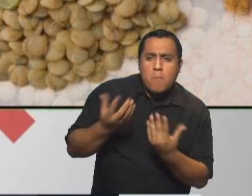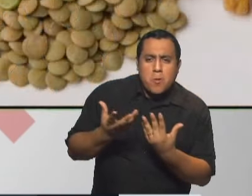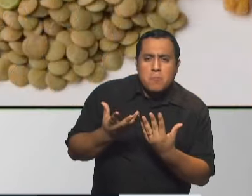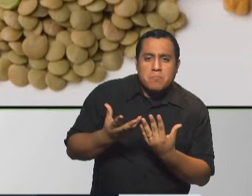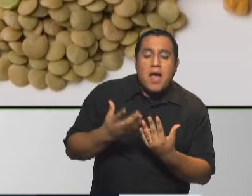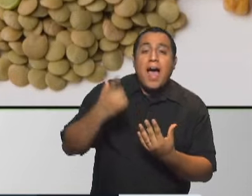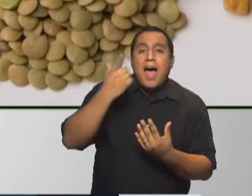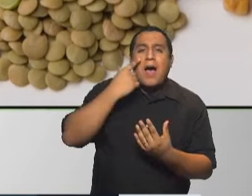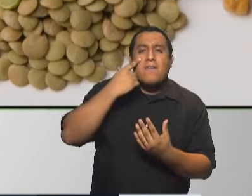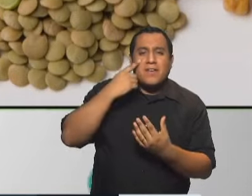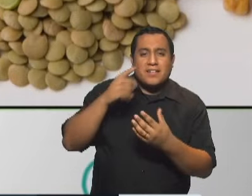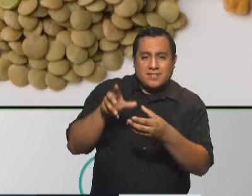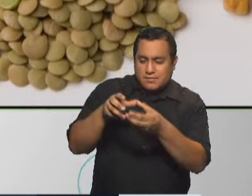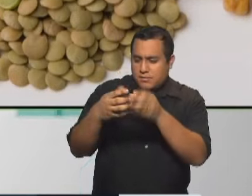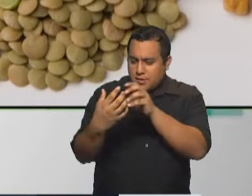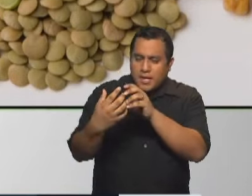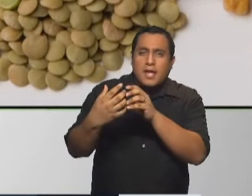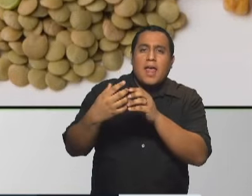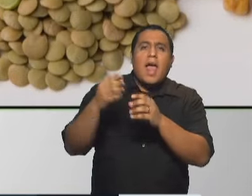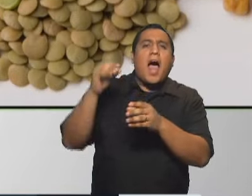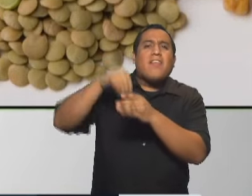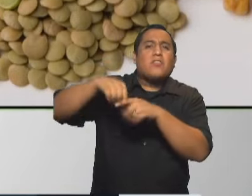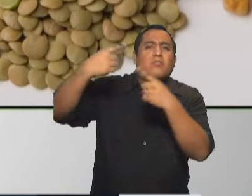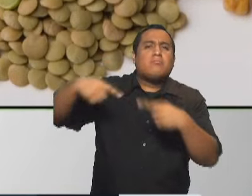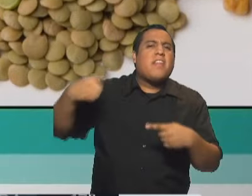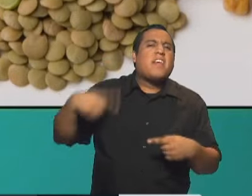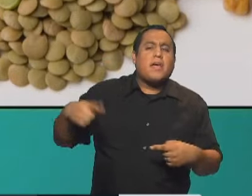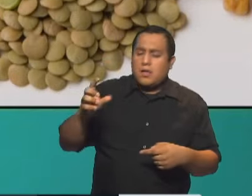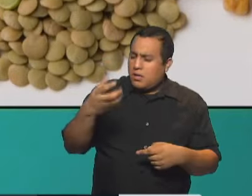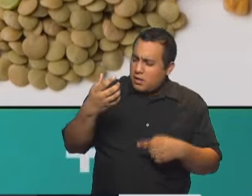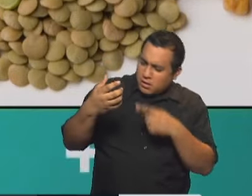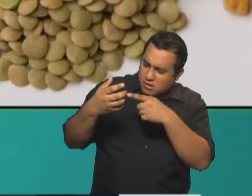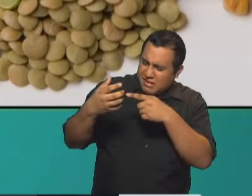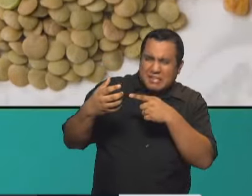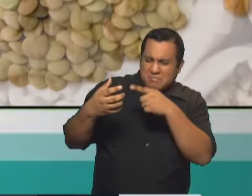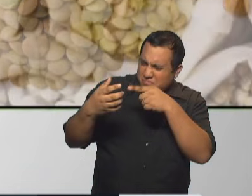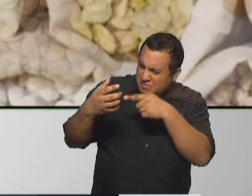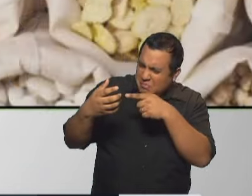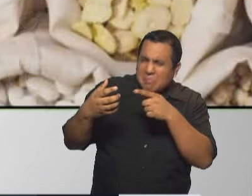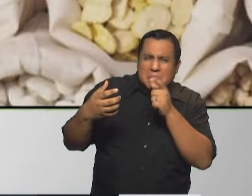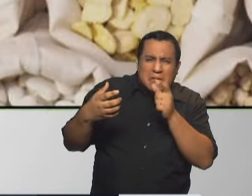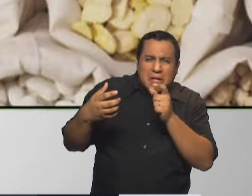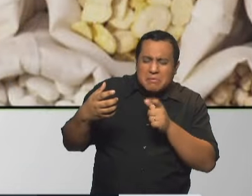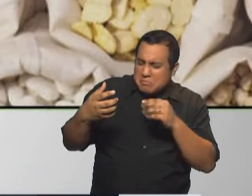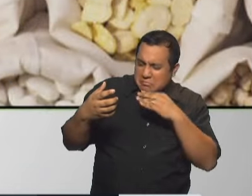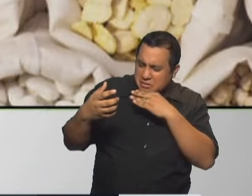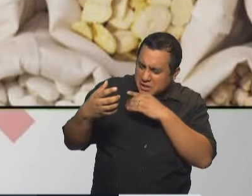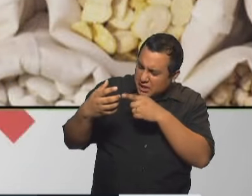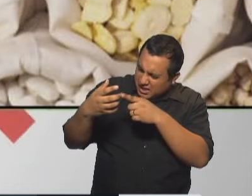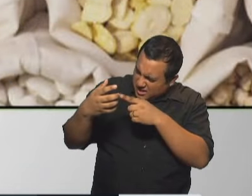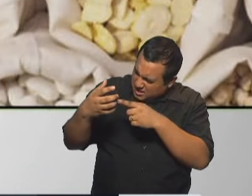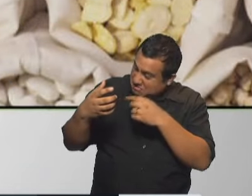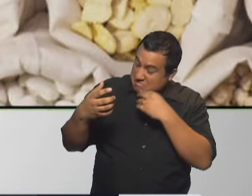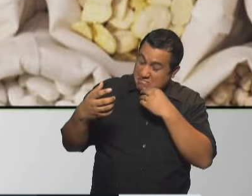fijarse en la lista de ingredientes si empiezan a leer cosas que no se entiende demasiadas cosas que no se